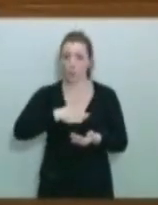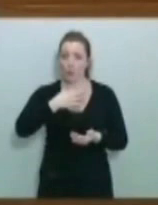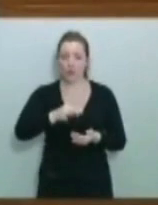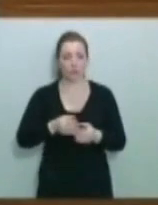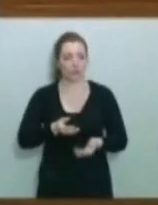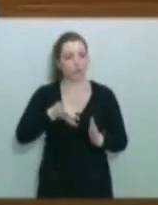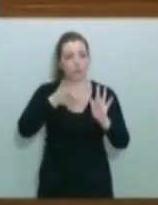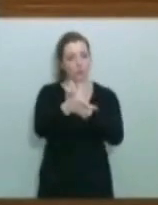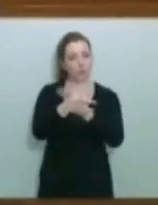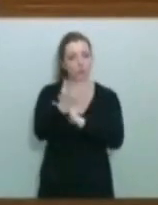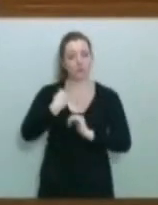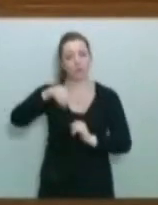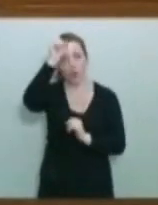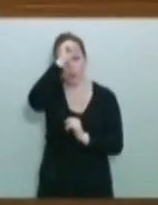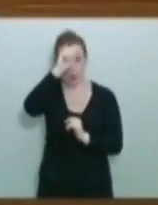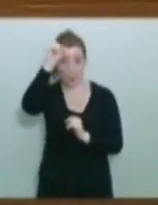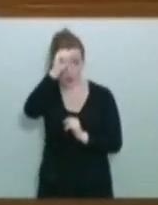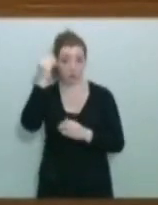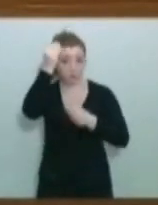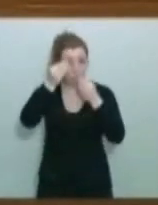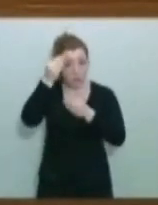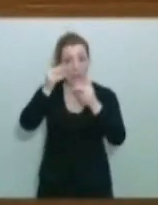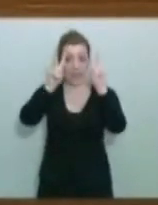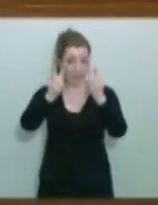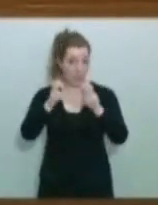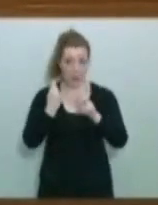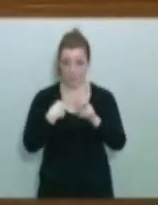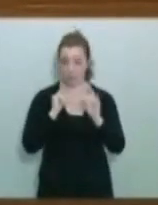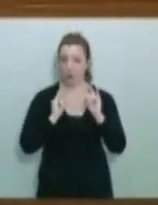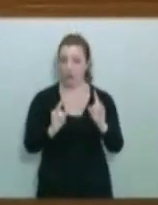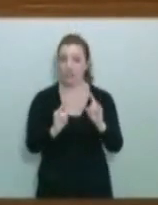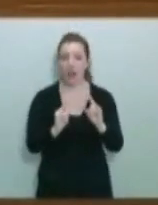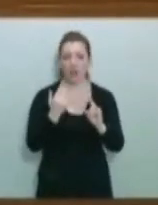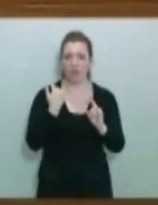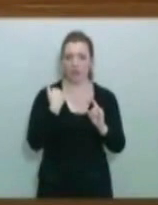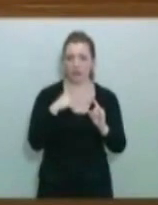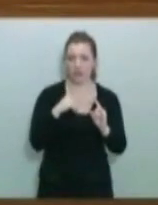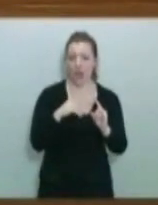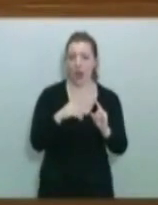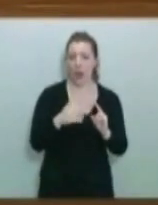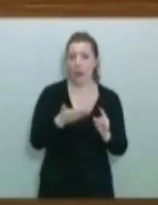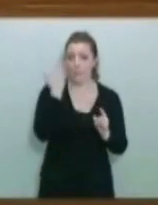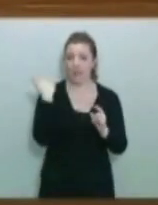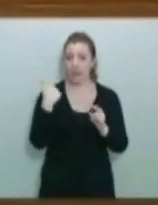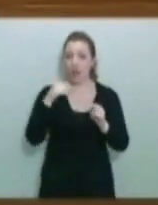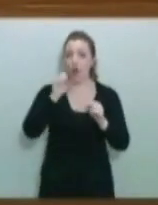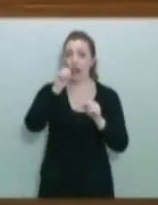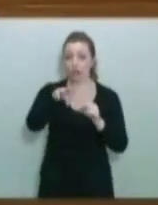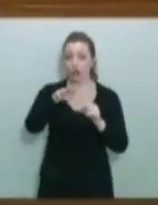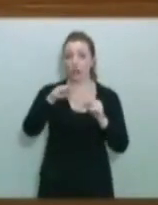cuáles eran nuestros planteamientos en esta materia cuando se debatió una interpelación el pasado 14 de febrero.